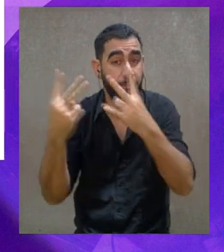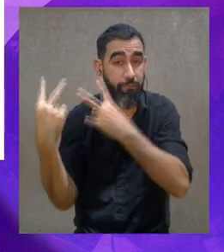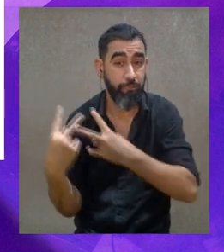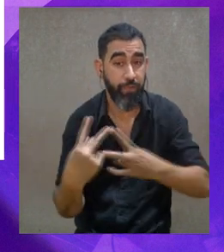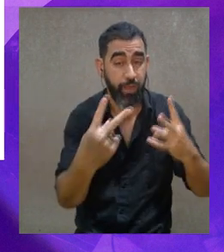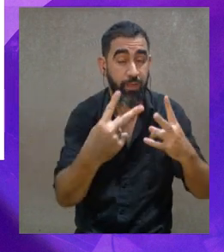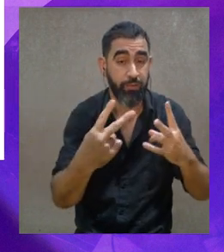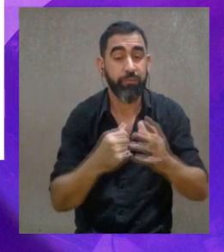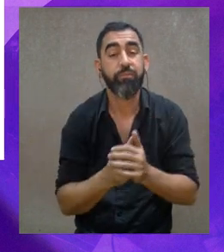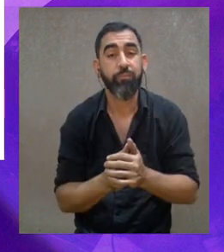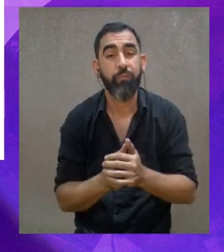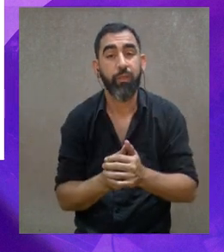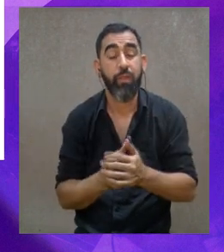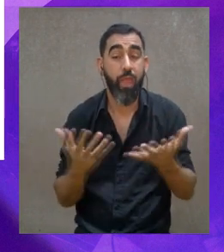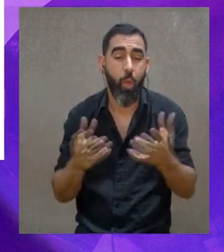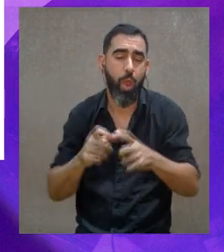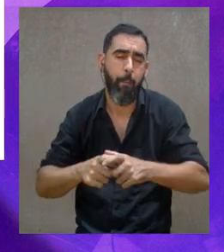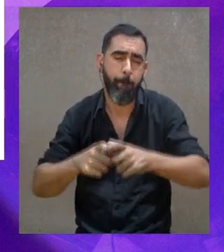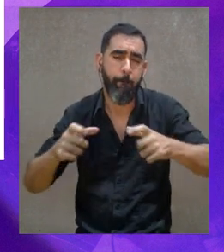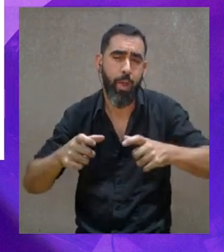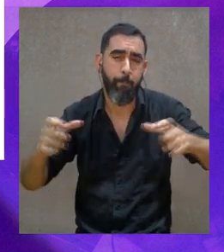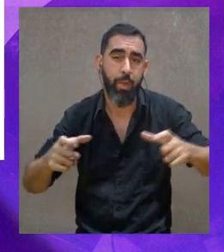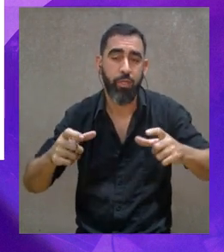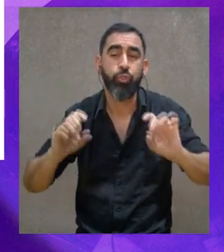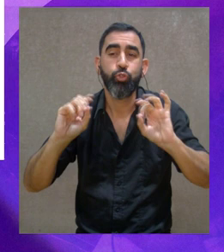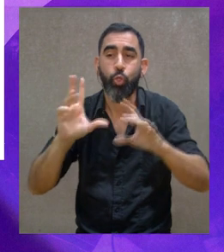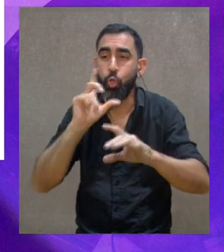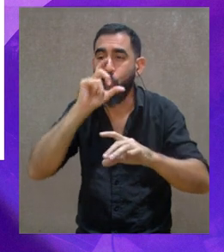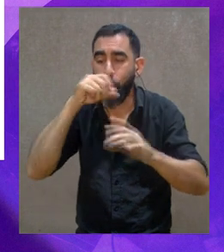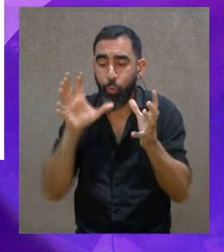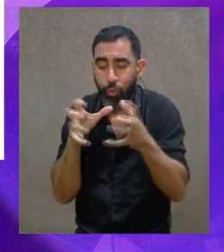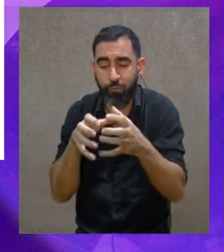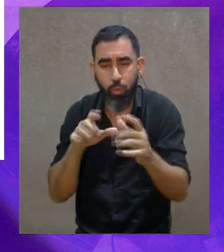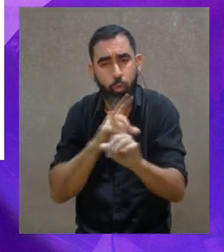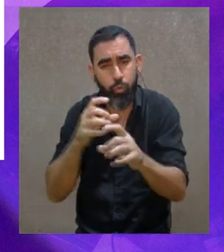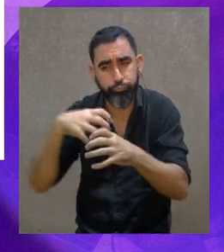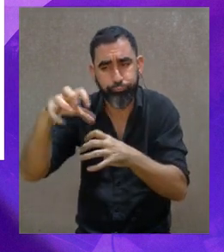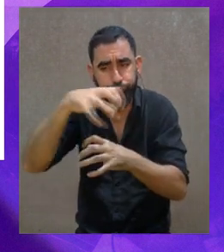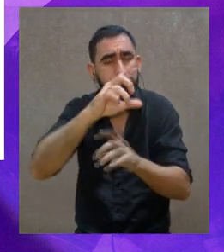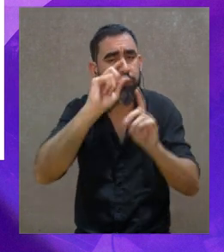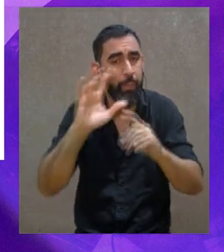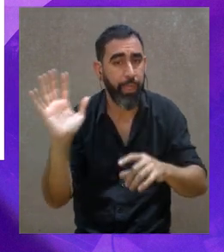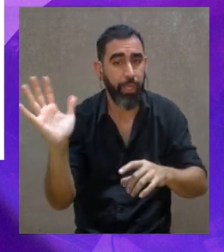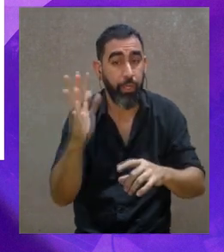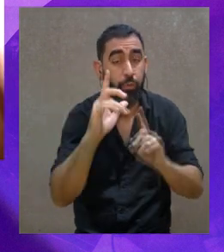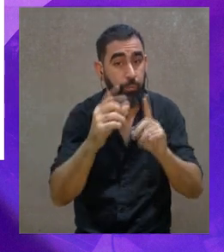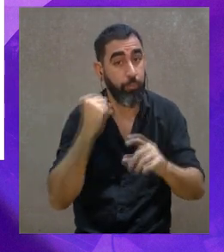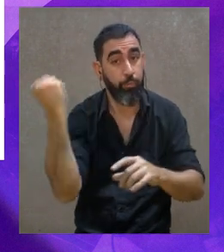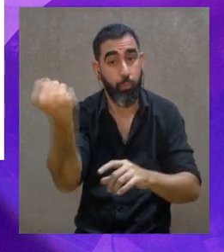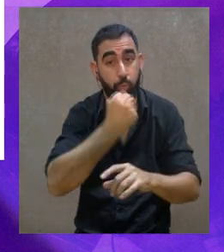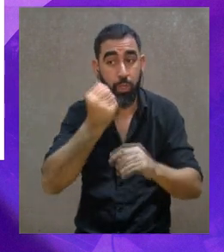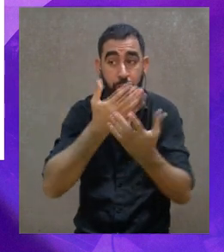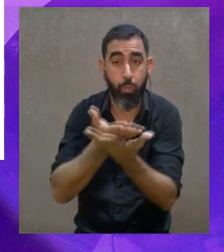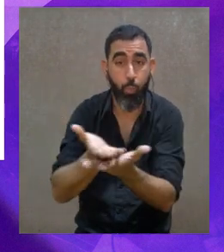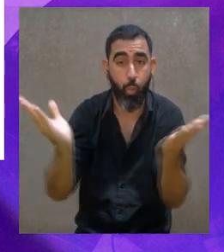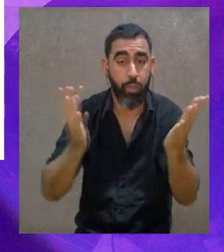vamos al interior también, ¿no? Una cosa que tenemos que se está haciendo cada vez más es salir un poco del Montevideo Centrismo, o como